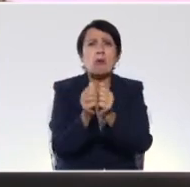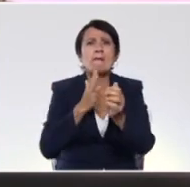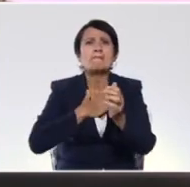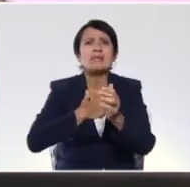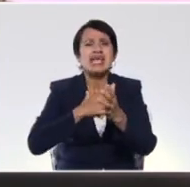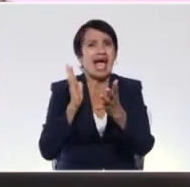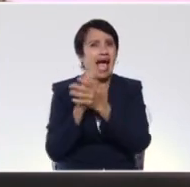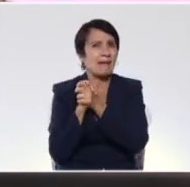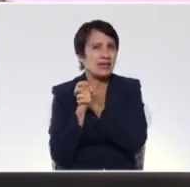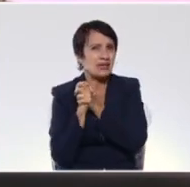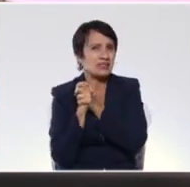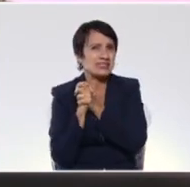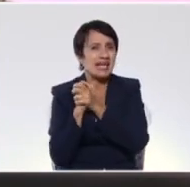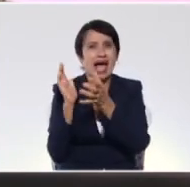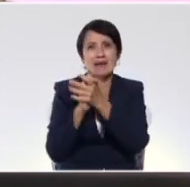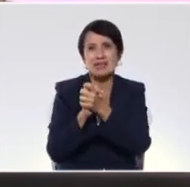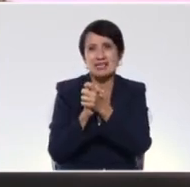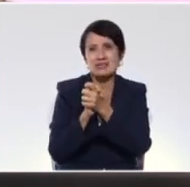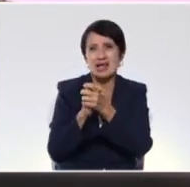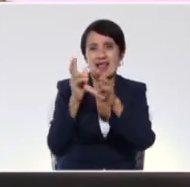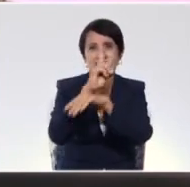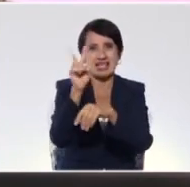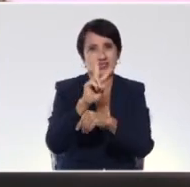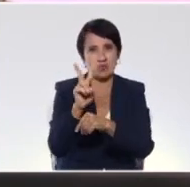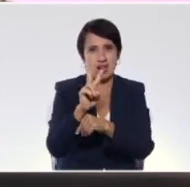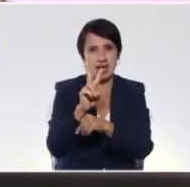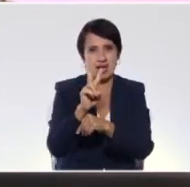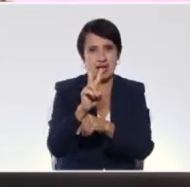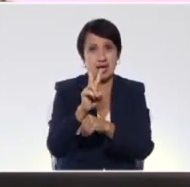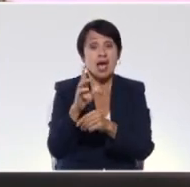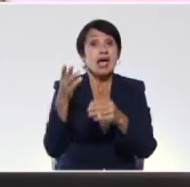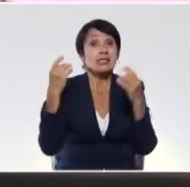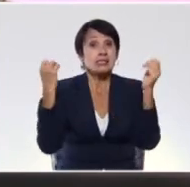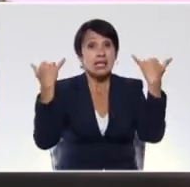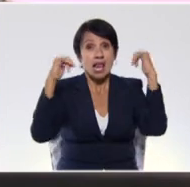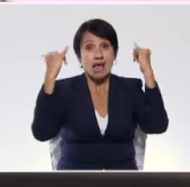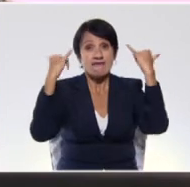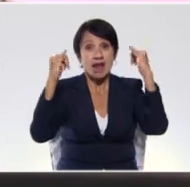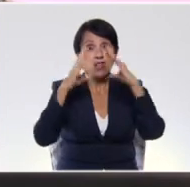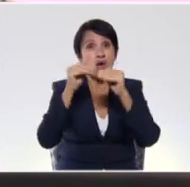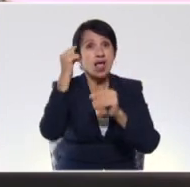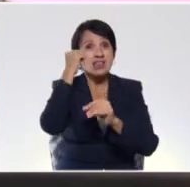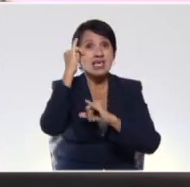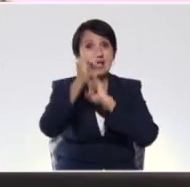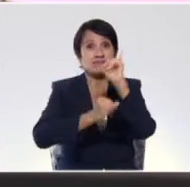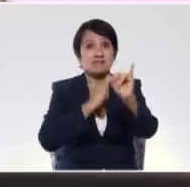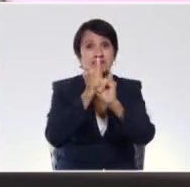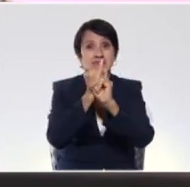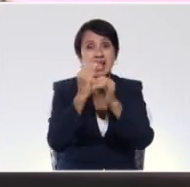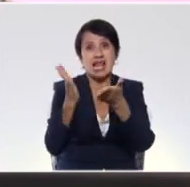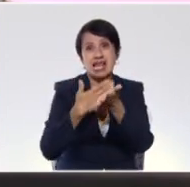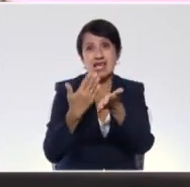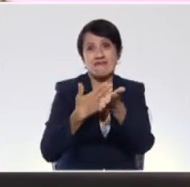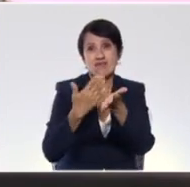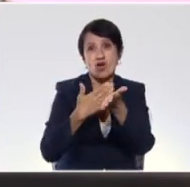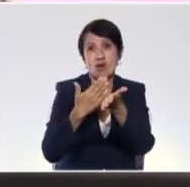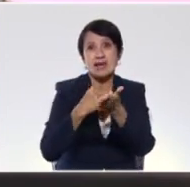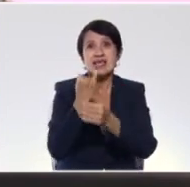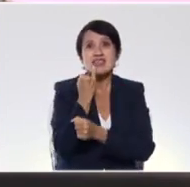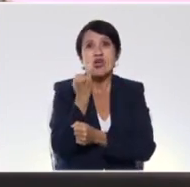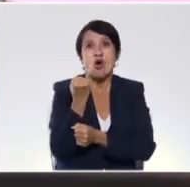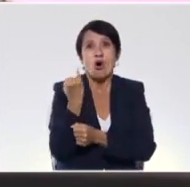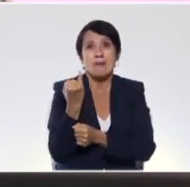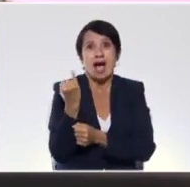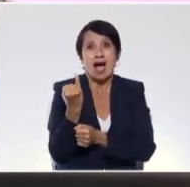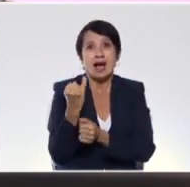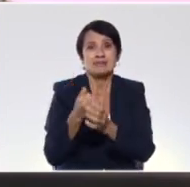amigas y mis amigos de Venezuela y celebrando el Día Internacional del Libro y el Idioma!